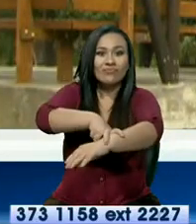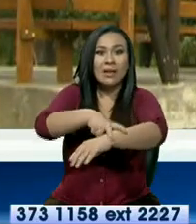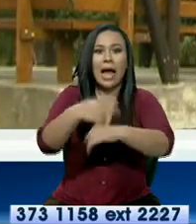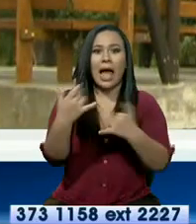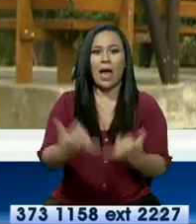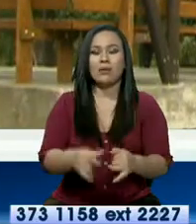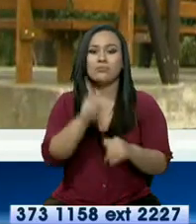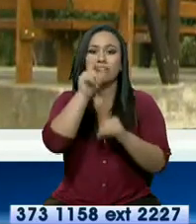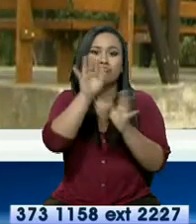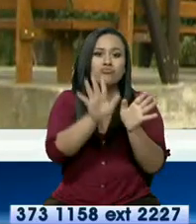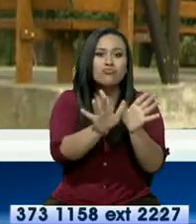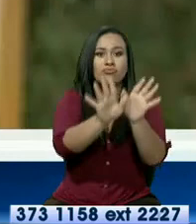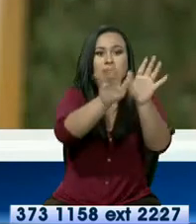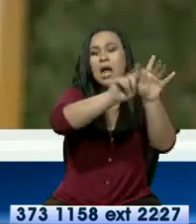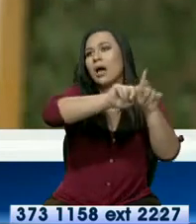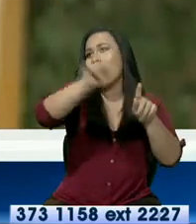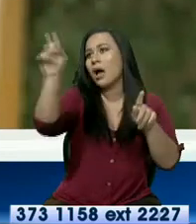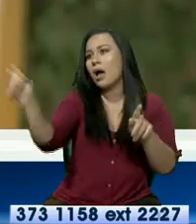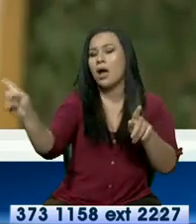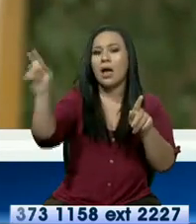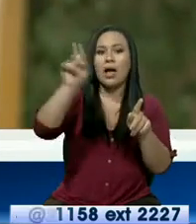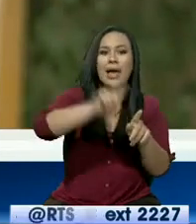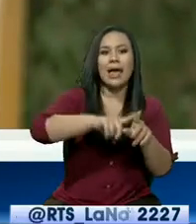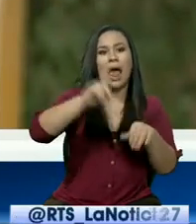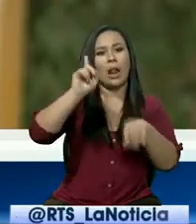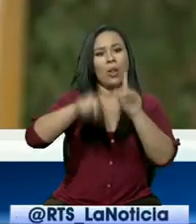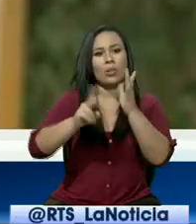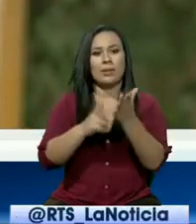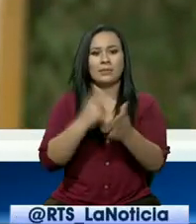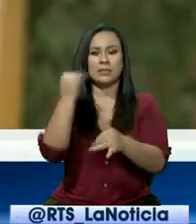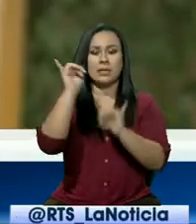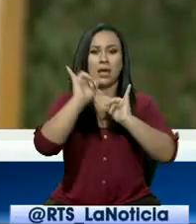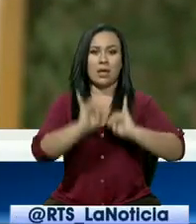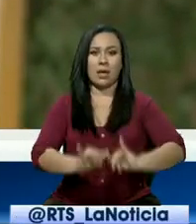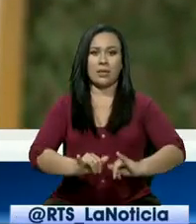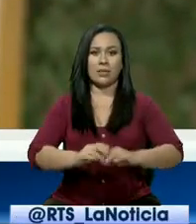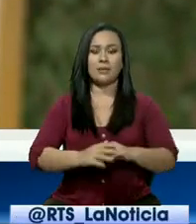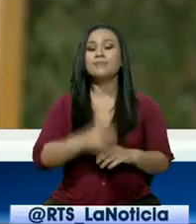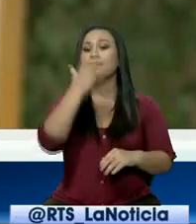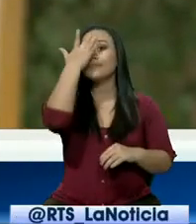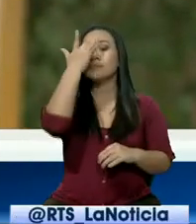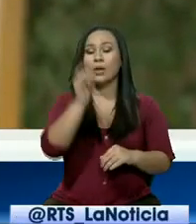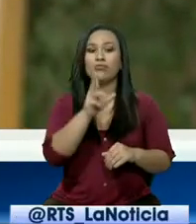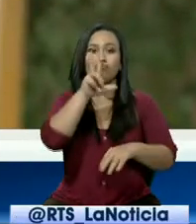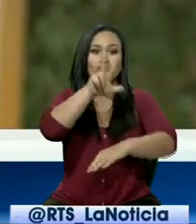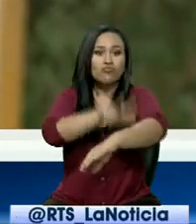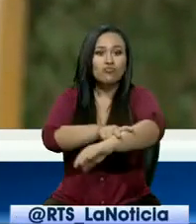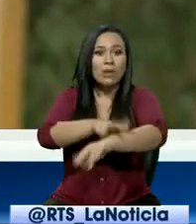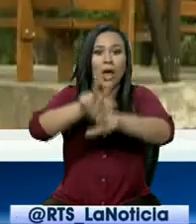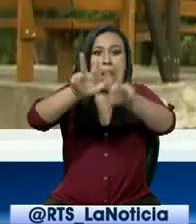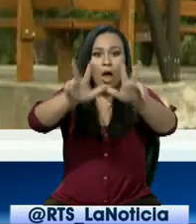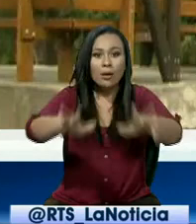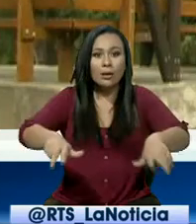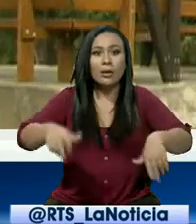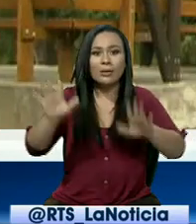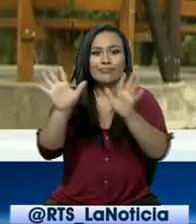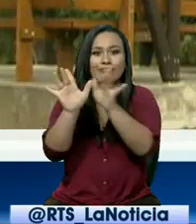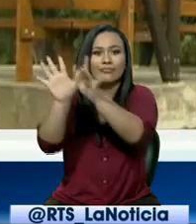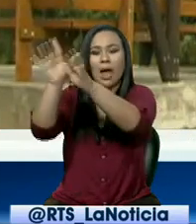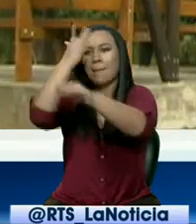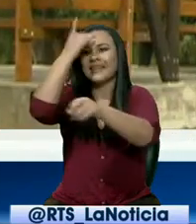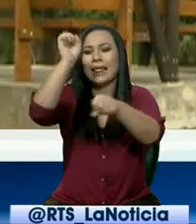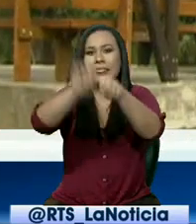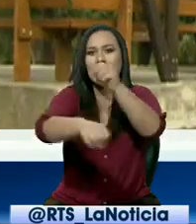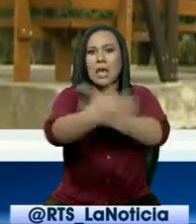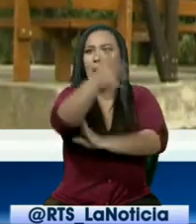ahora es un ave migratoria que nos viene a visitar de vez en cuando. ¿Y por qué el cóndor no vive en este lugar? Porque se ha destruido